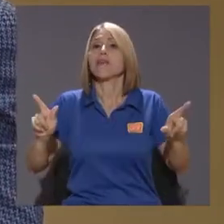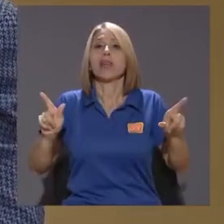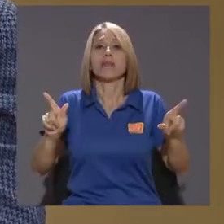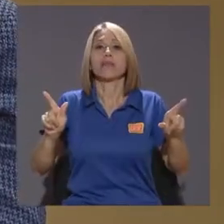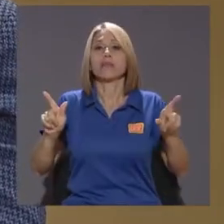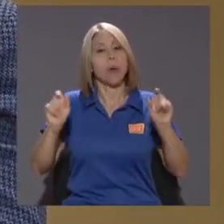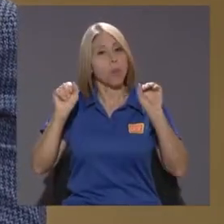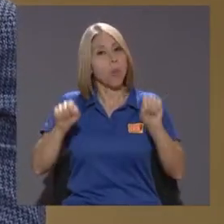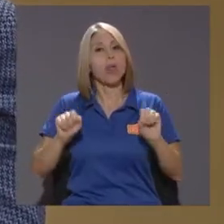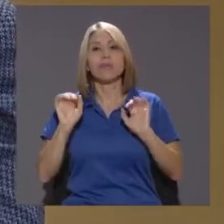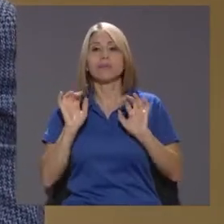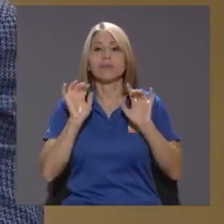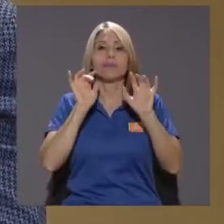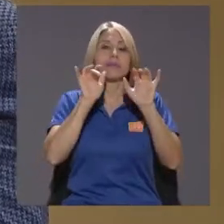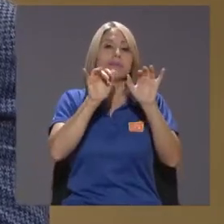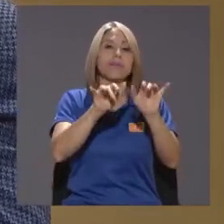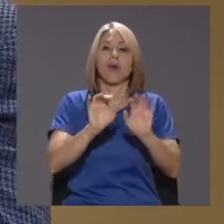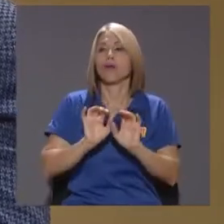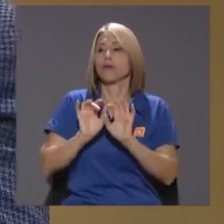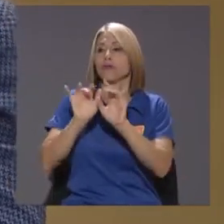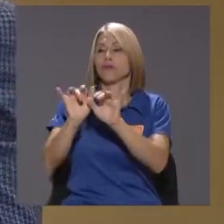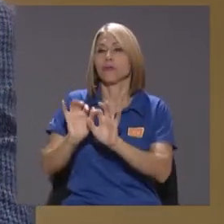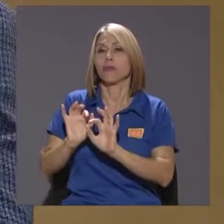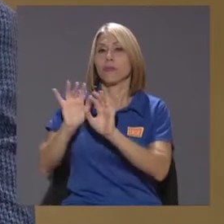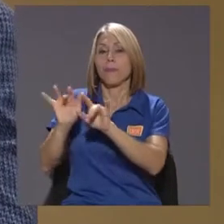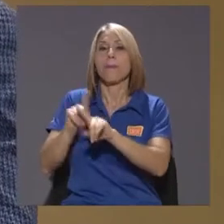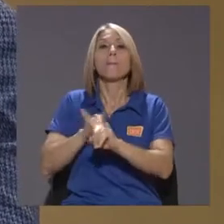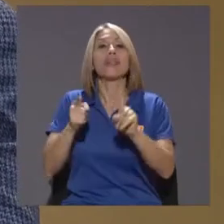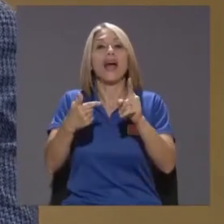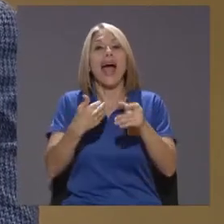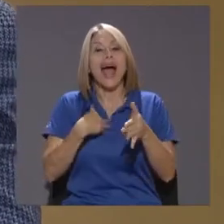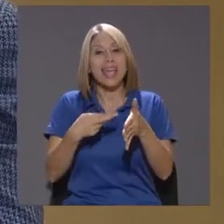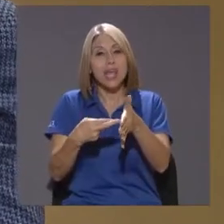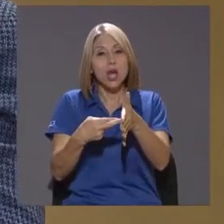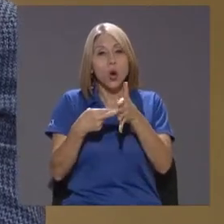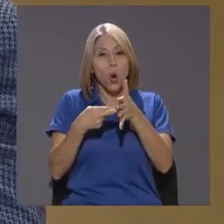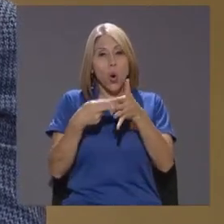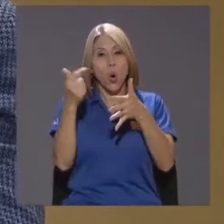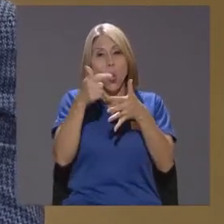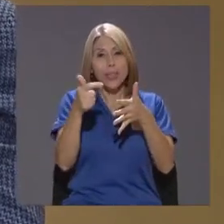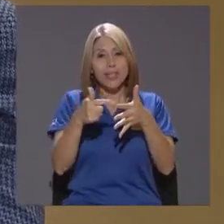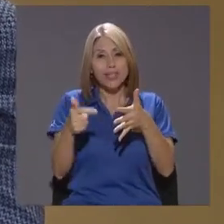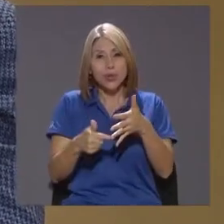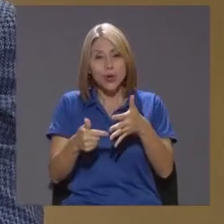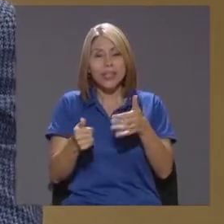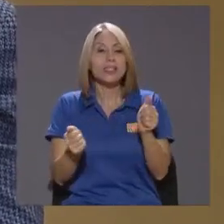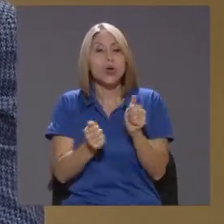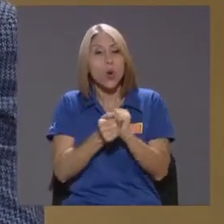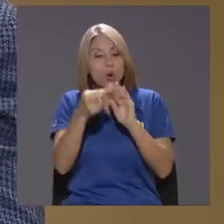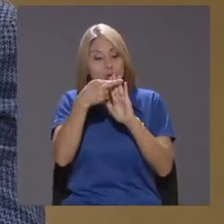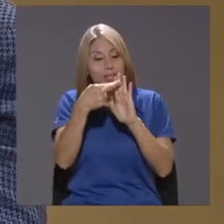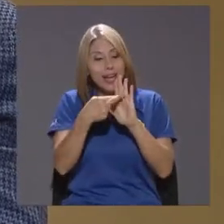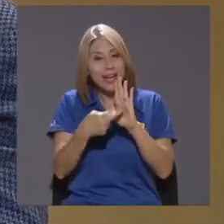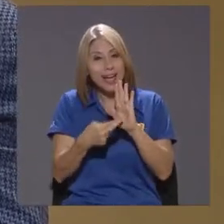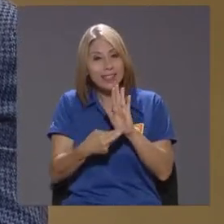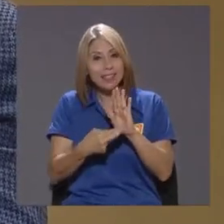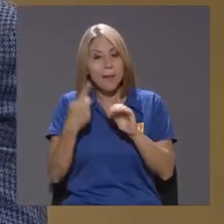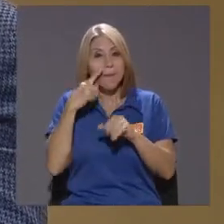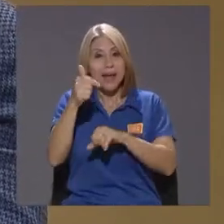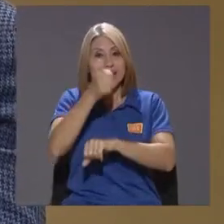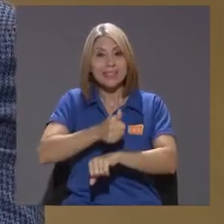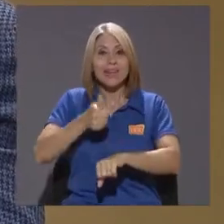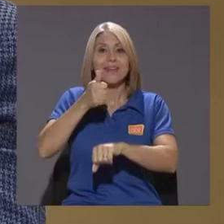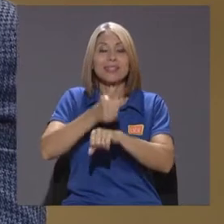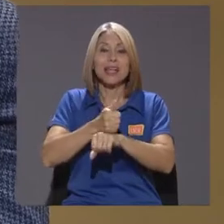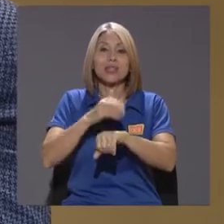personas Hay condiciones Que bajo las reglas Vigentes Se pueden Establecer Sobre todo En lo que son Los derechos